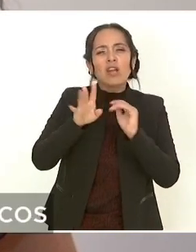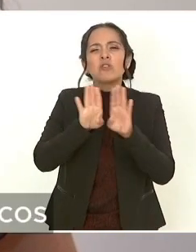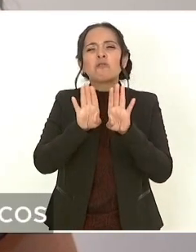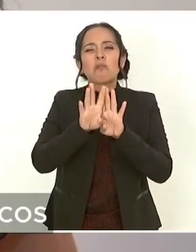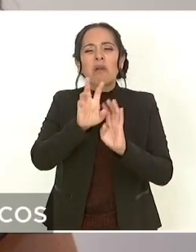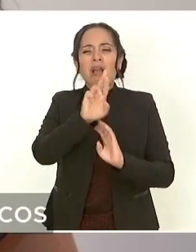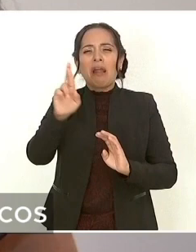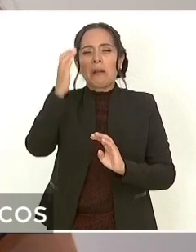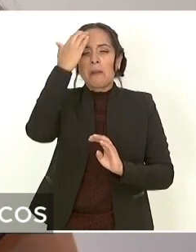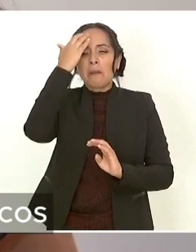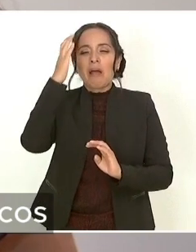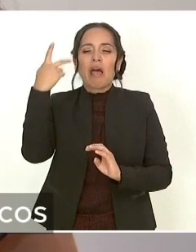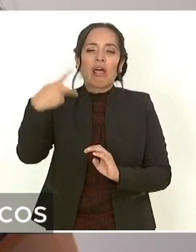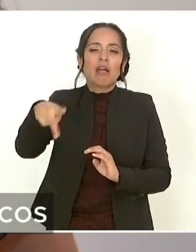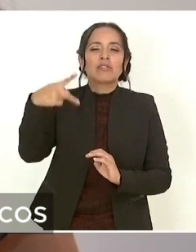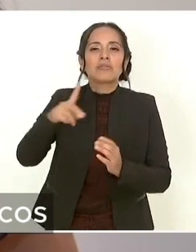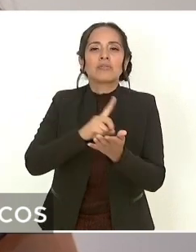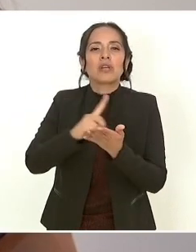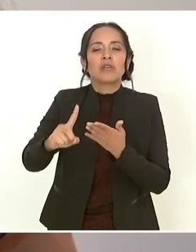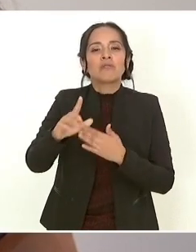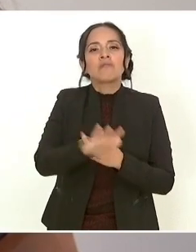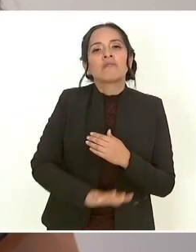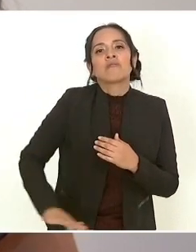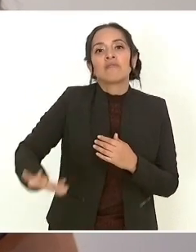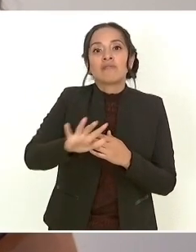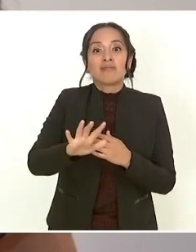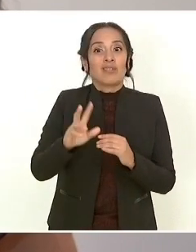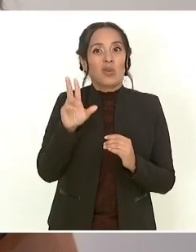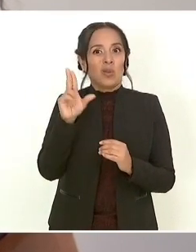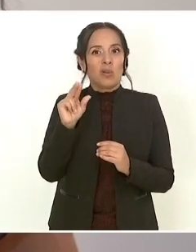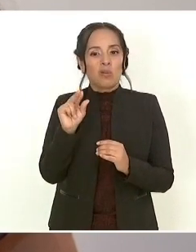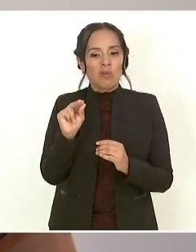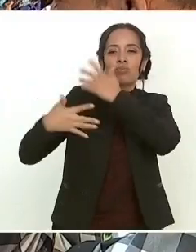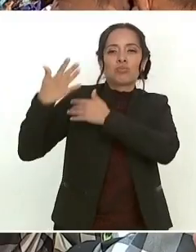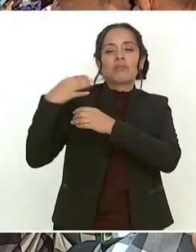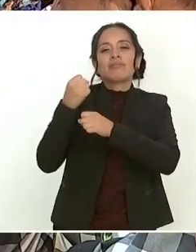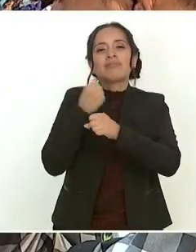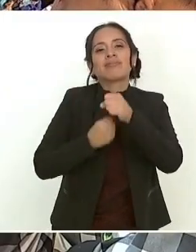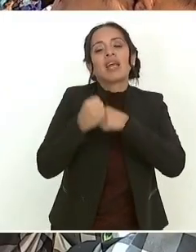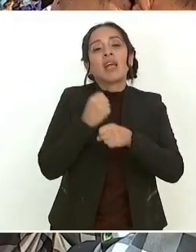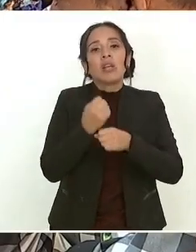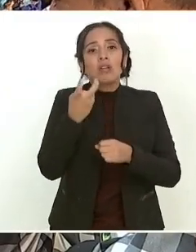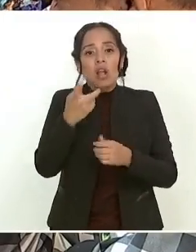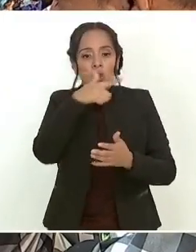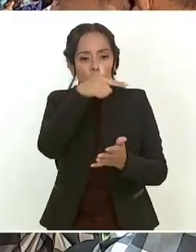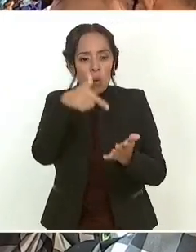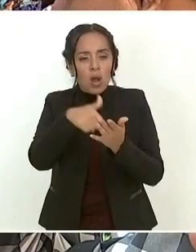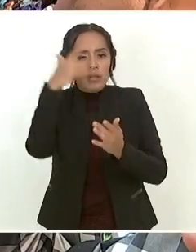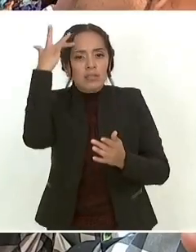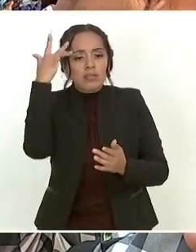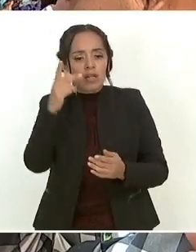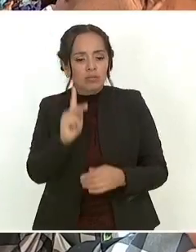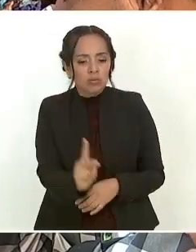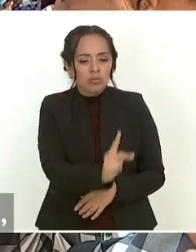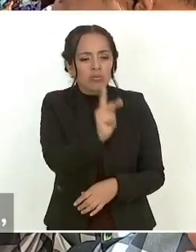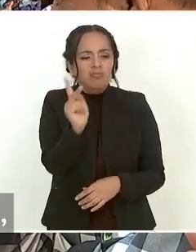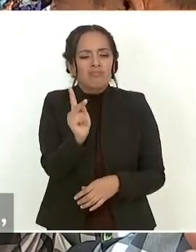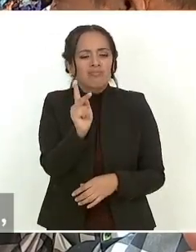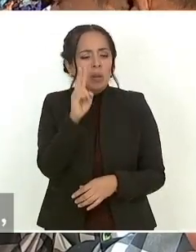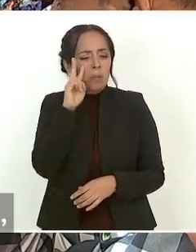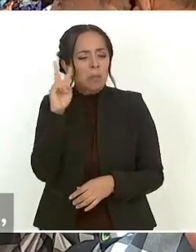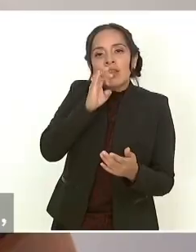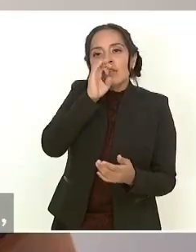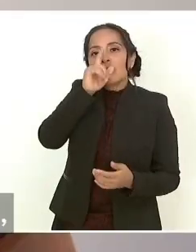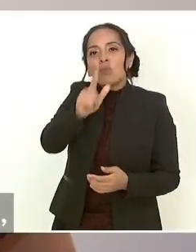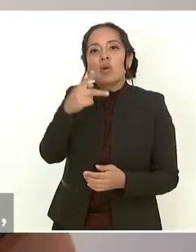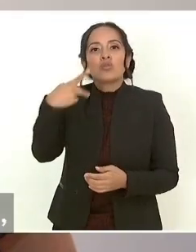reconocimiento de sus derechos básicos, sino que comprende la importancia de sus valores espirituales, de su